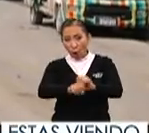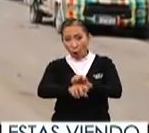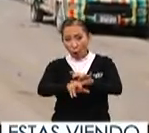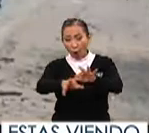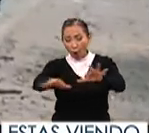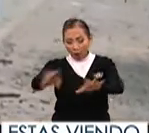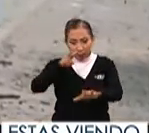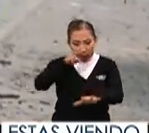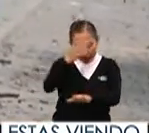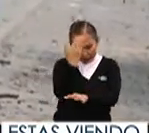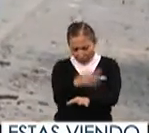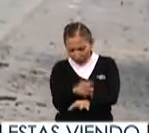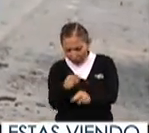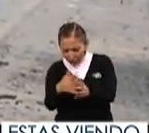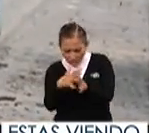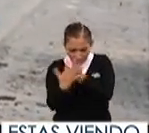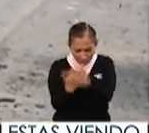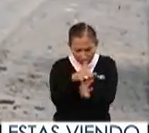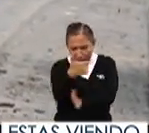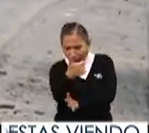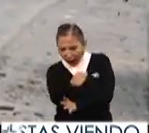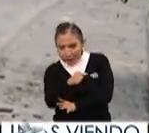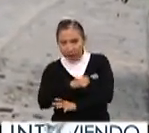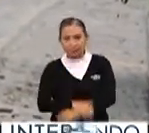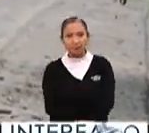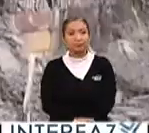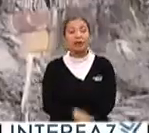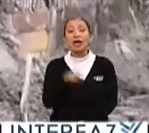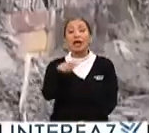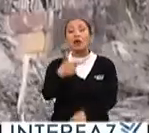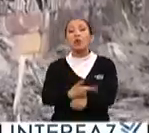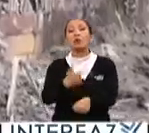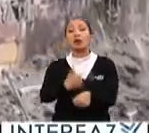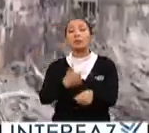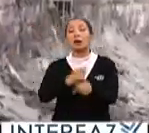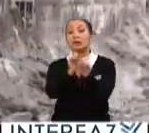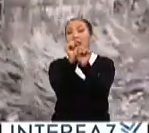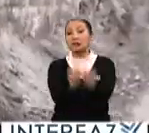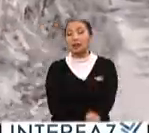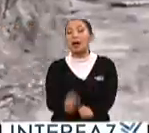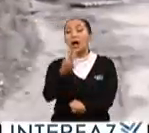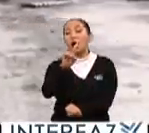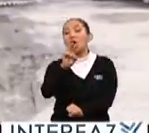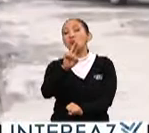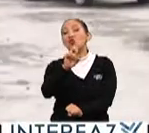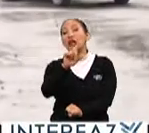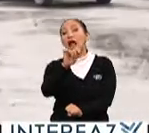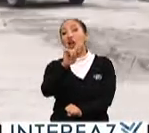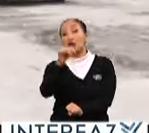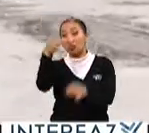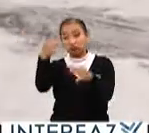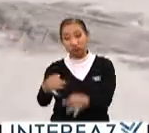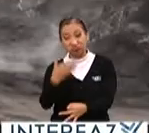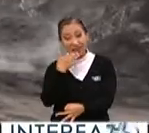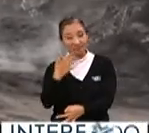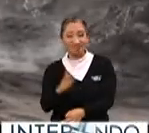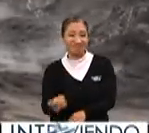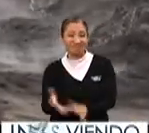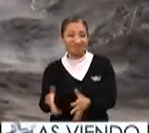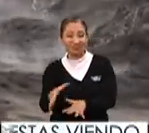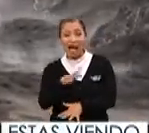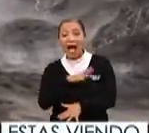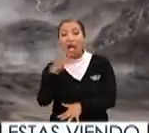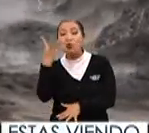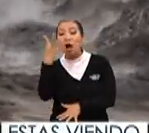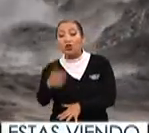volcánicas para saber las mezclas de gases que resultan en Guatemala el sistema de vulcanología no es el idóneo debido a que solo